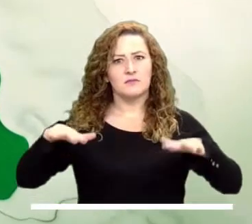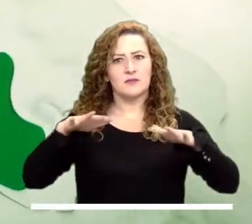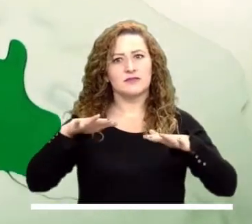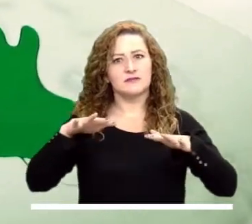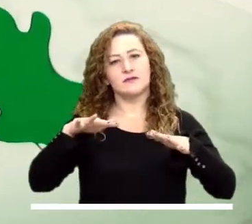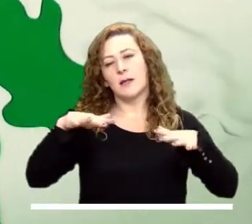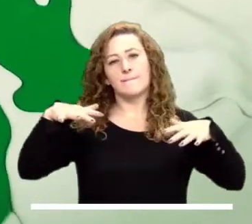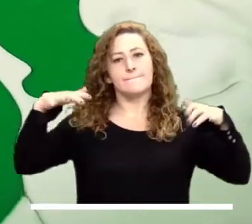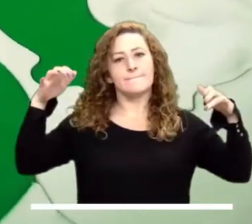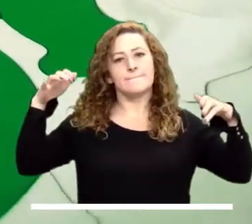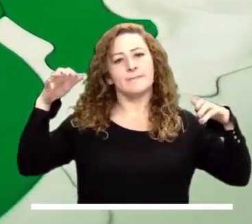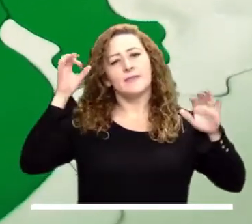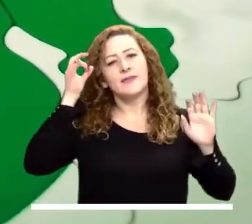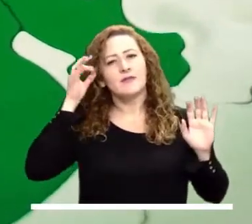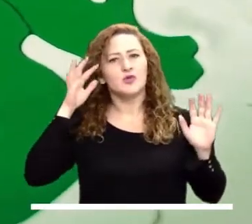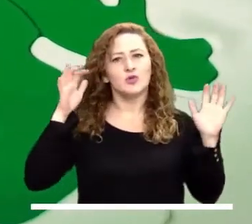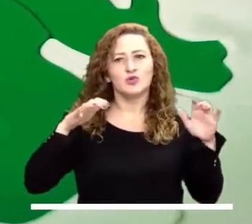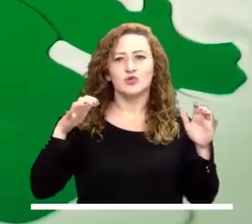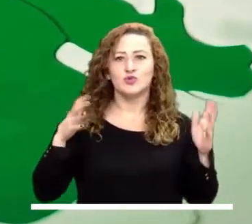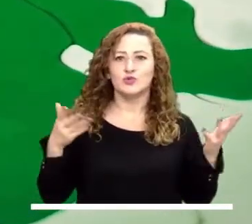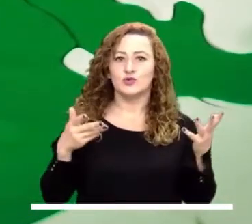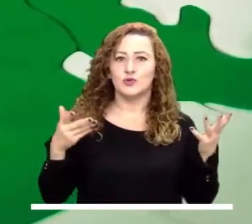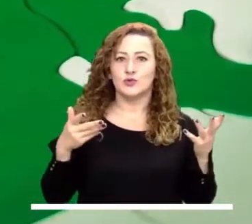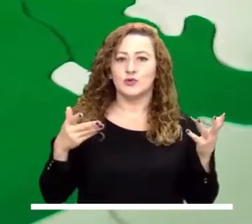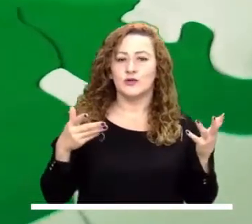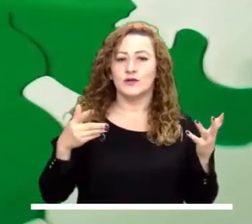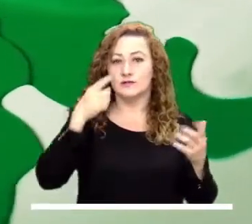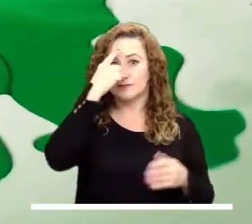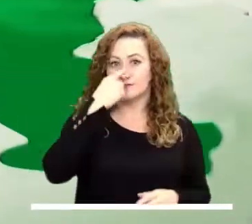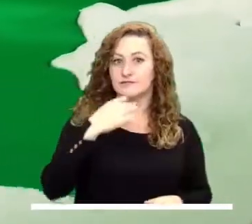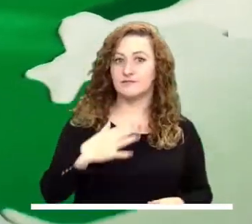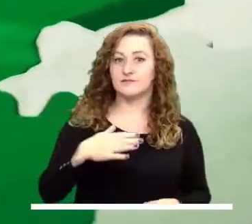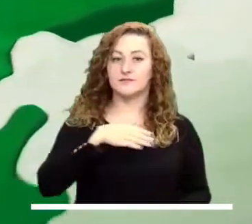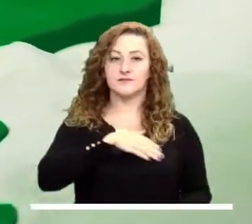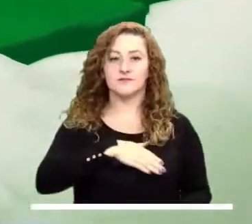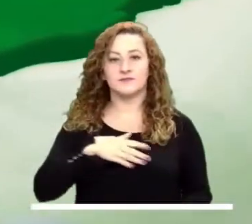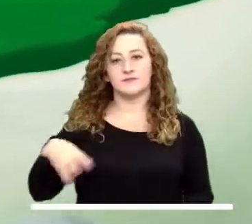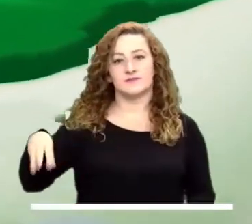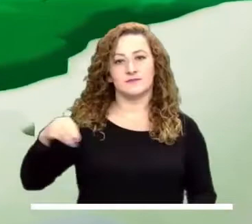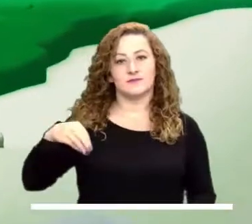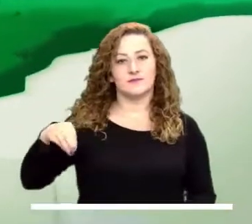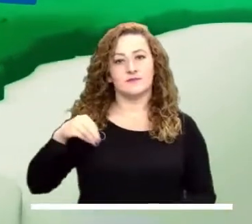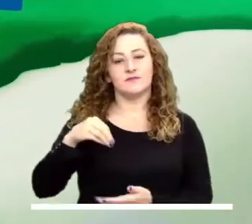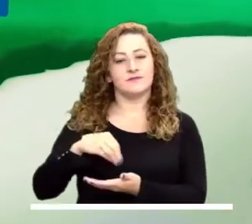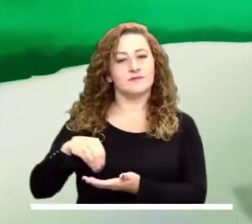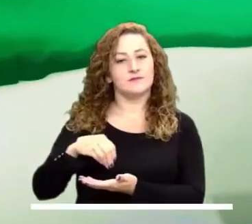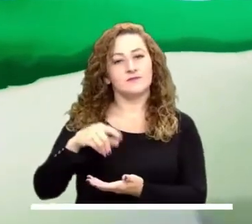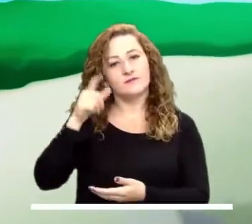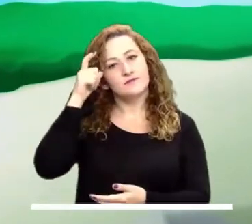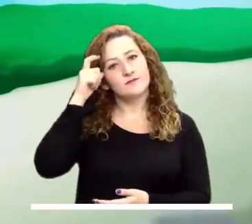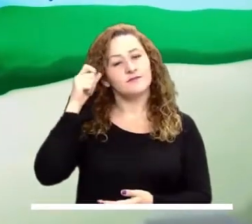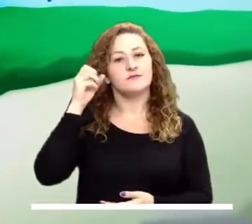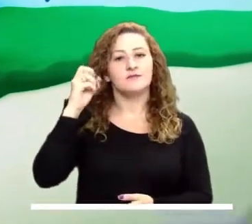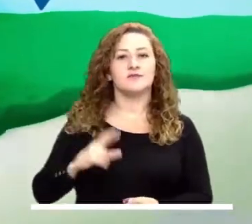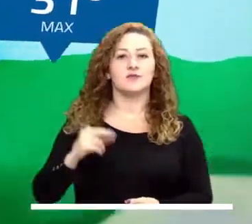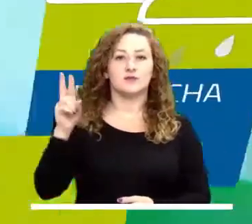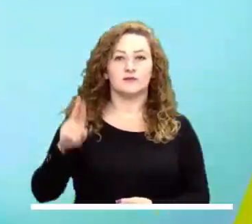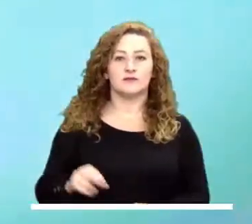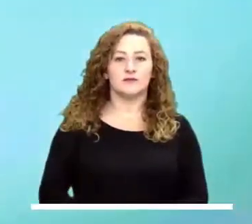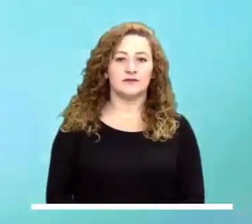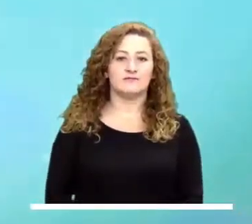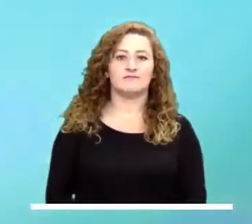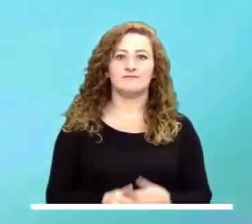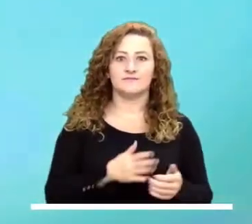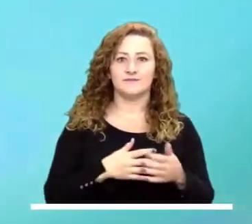Aunque en gran parte del Caribe se anuncia a tiempo seco, no se descarta presencia de lluvias en la Sierra Nevada, Bolívar, Atlántico, Córdoba y Sur